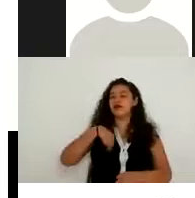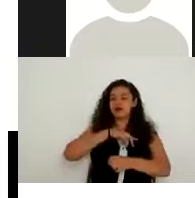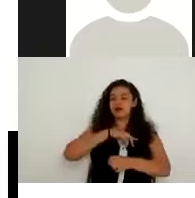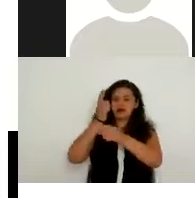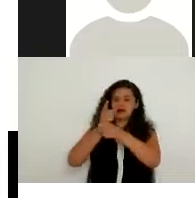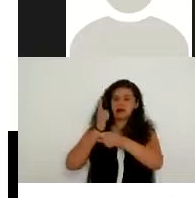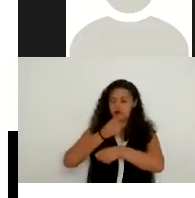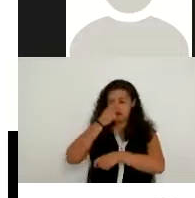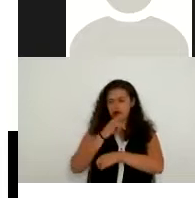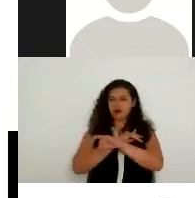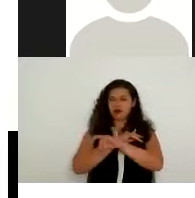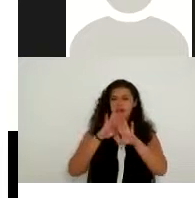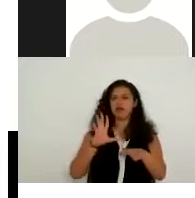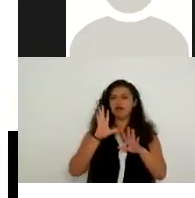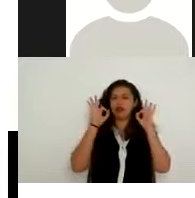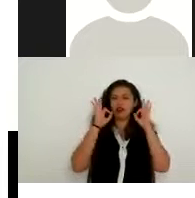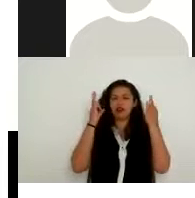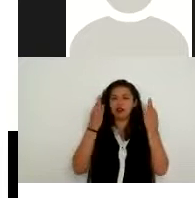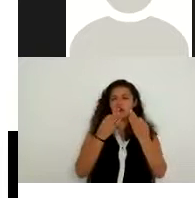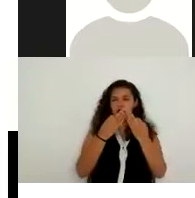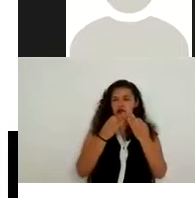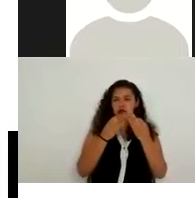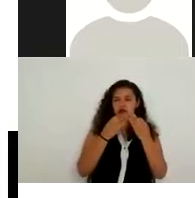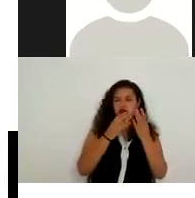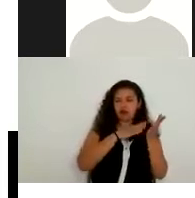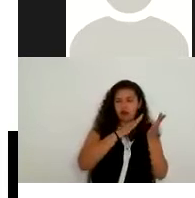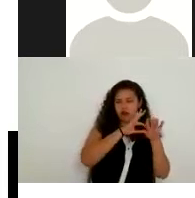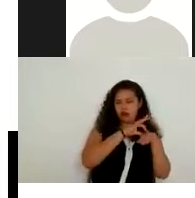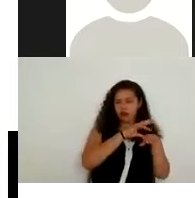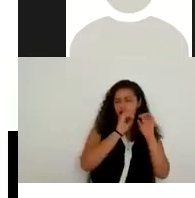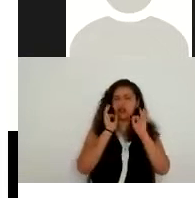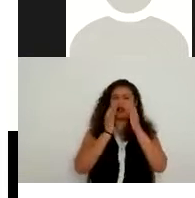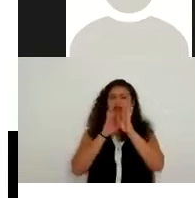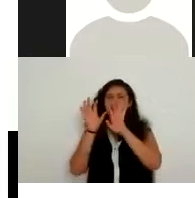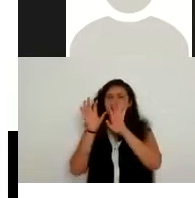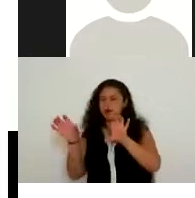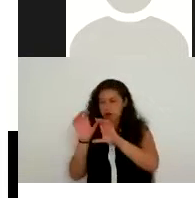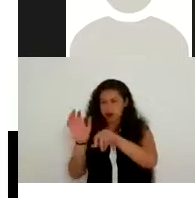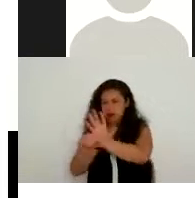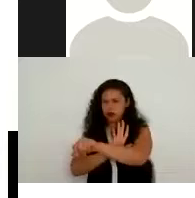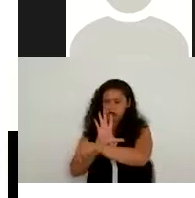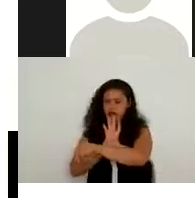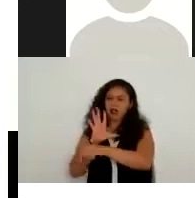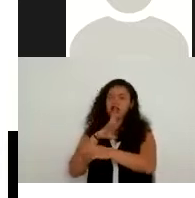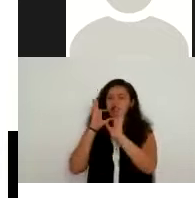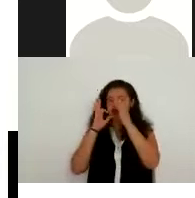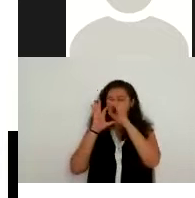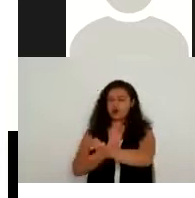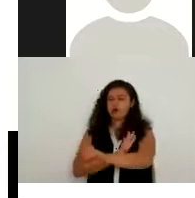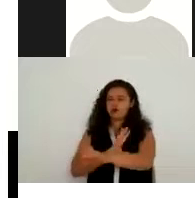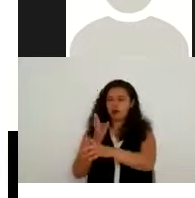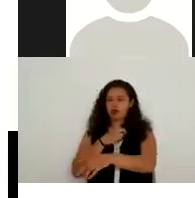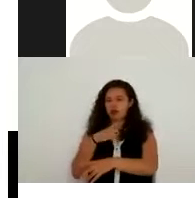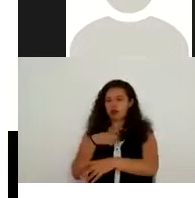datos de la forma física a la forma electrónica y hay que tener también mucho cuidado en la forma electrónica hace ratito él la